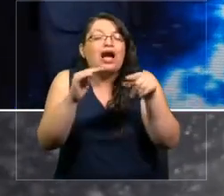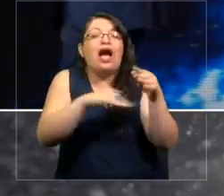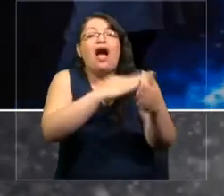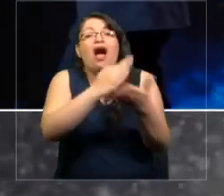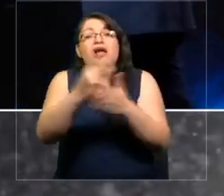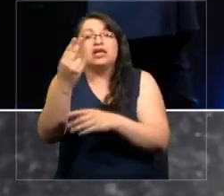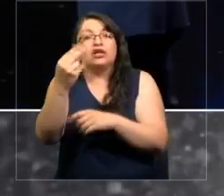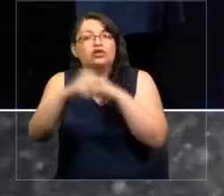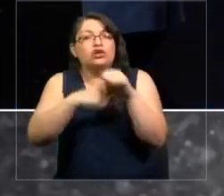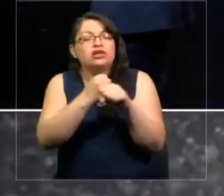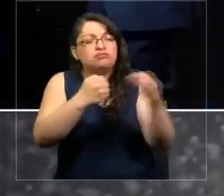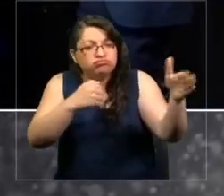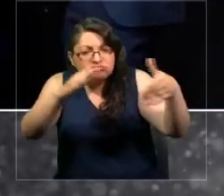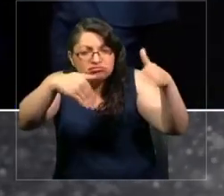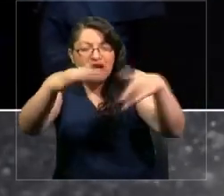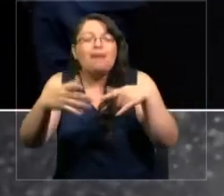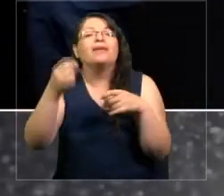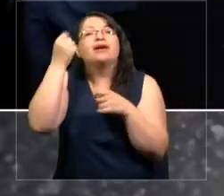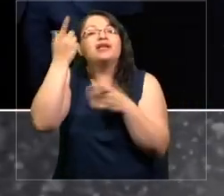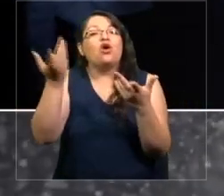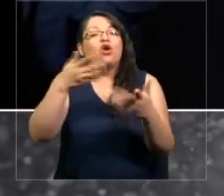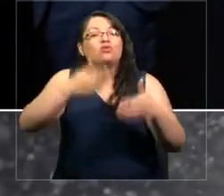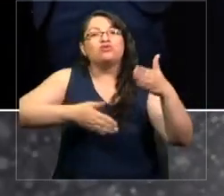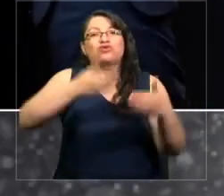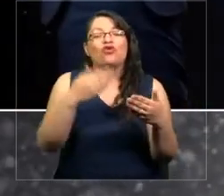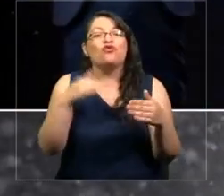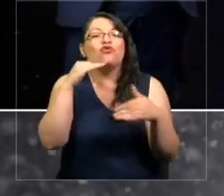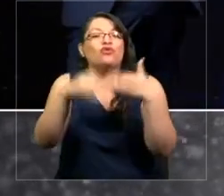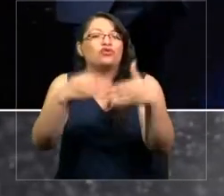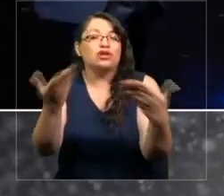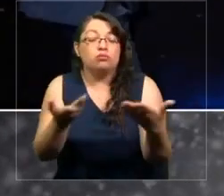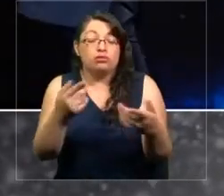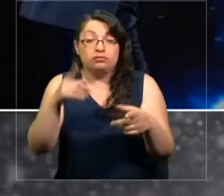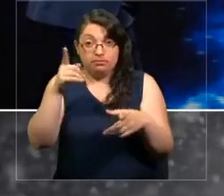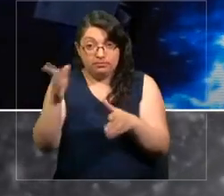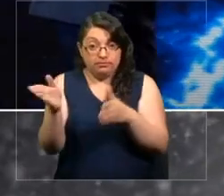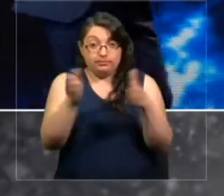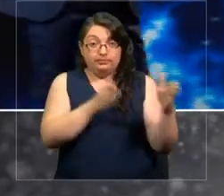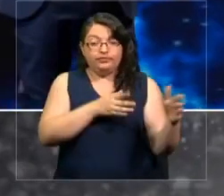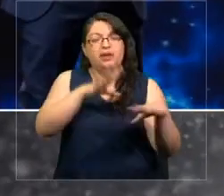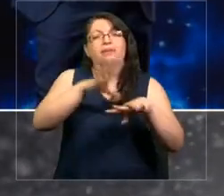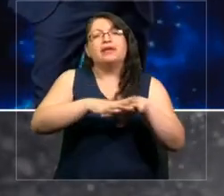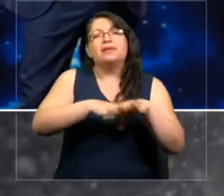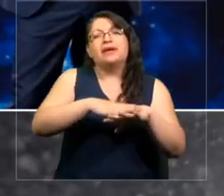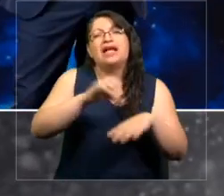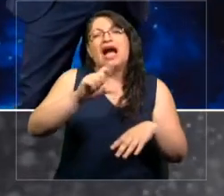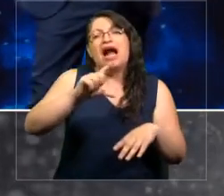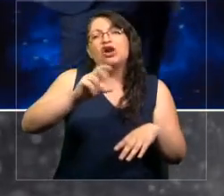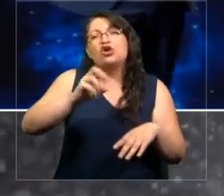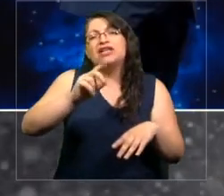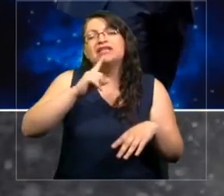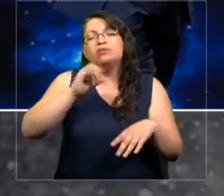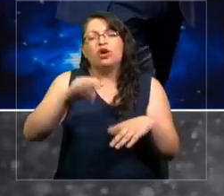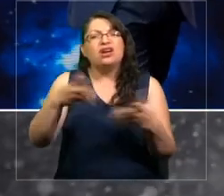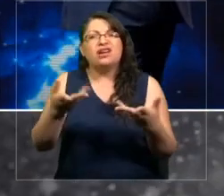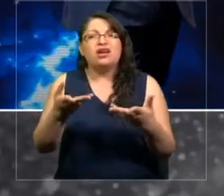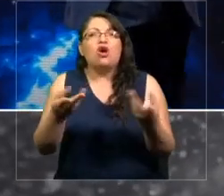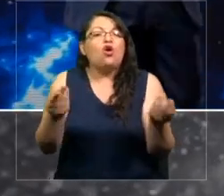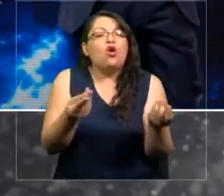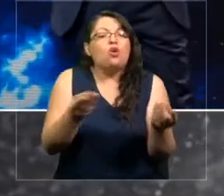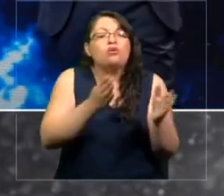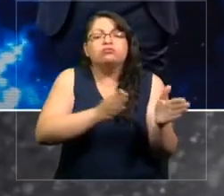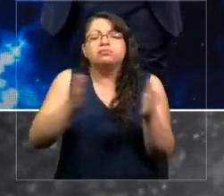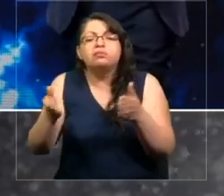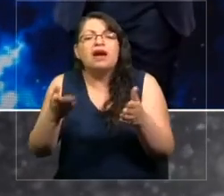años entiendan cómo funcionan estas máquinas. Déjenme darles un ejemplo, el pensamiento algorítmico. Un algoritmo al final del día es una secuencia de pasos para resolver un